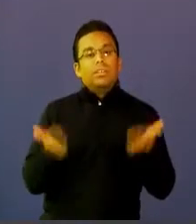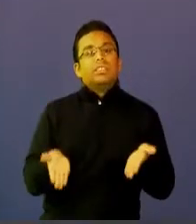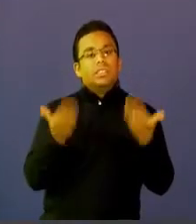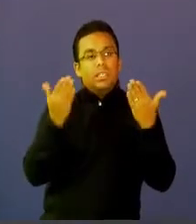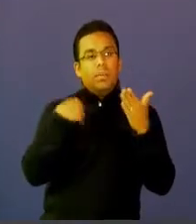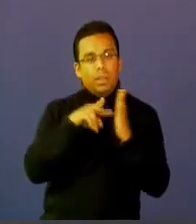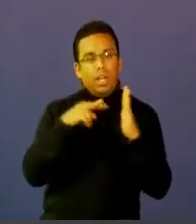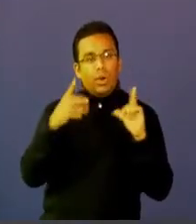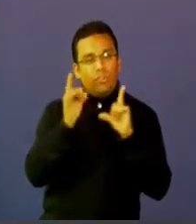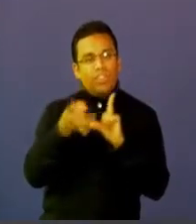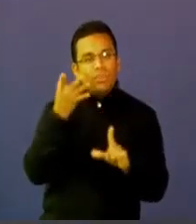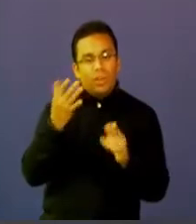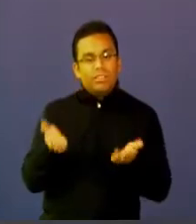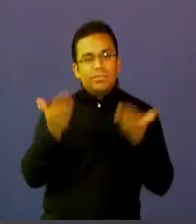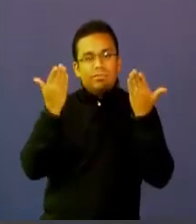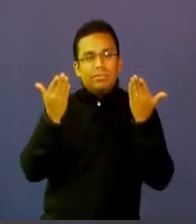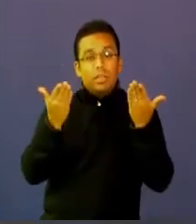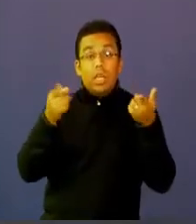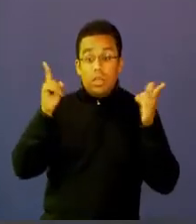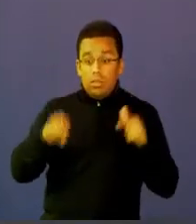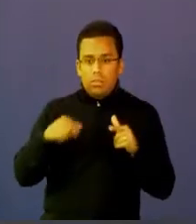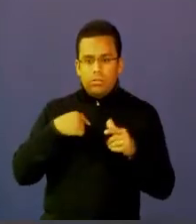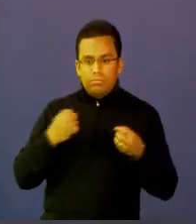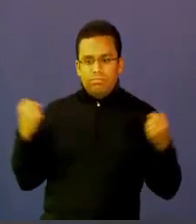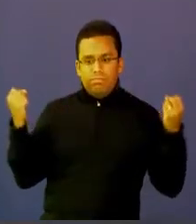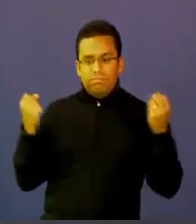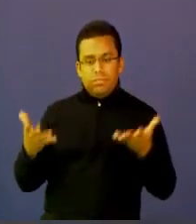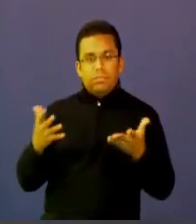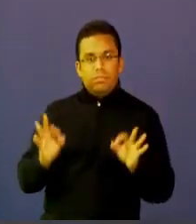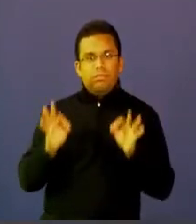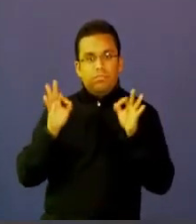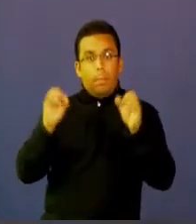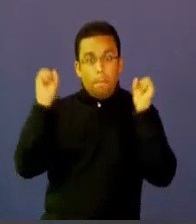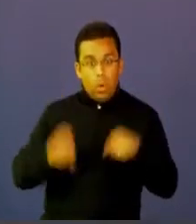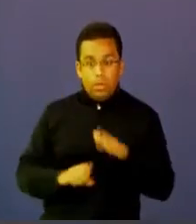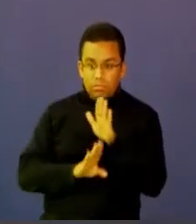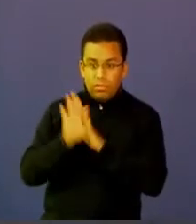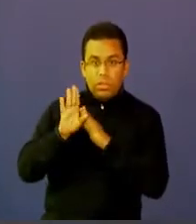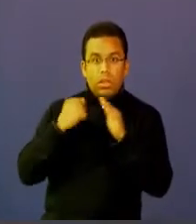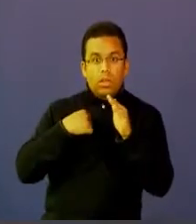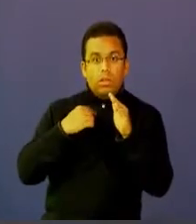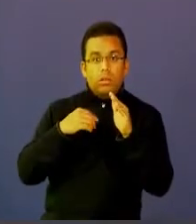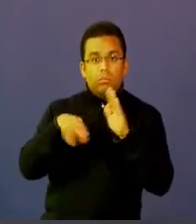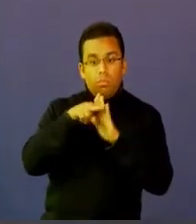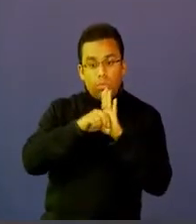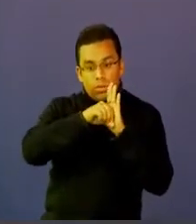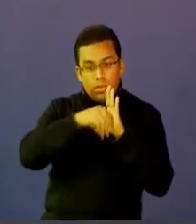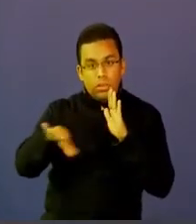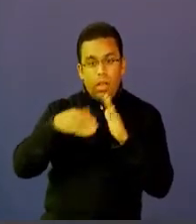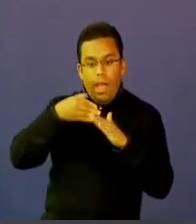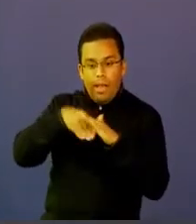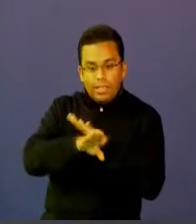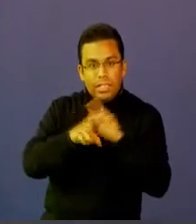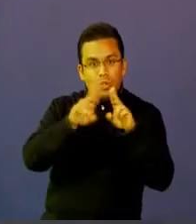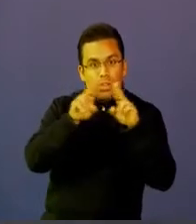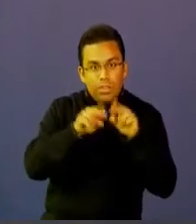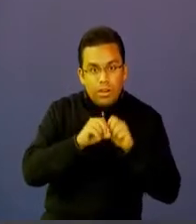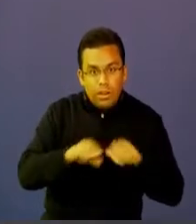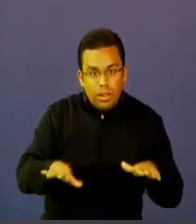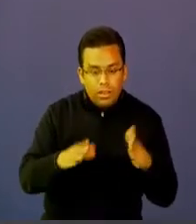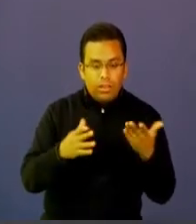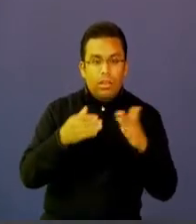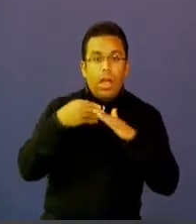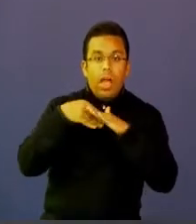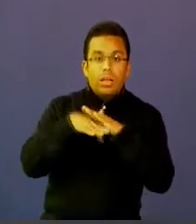tecnología y le da además esencia a que podamos seguir implementando políticas de acceso a internet políticas de acceso a la